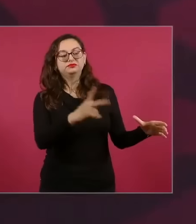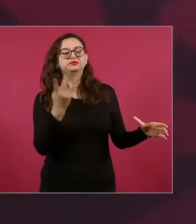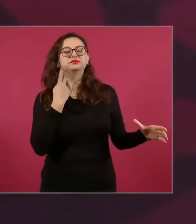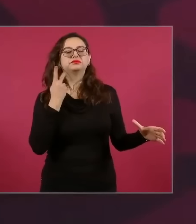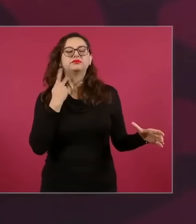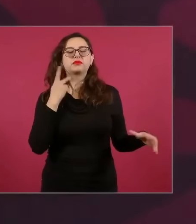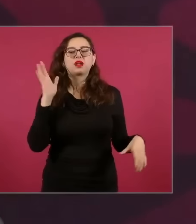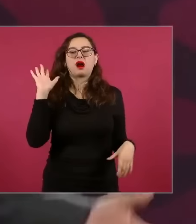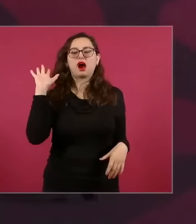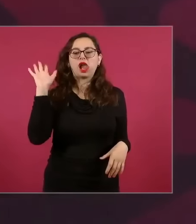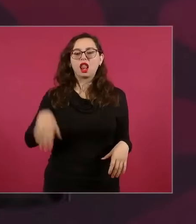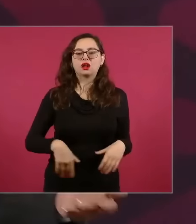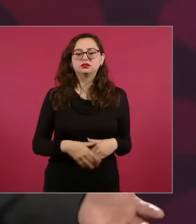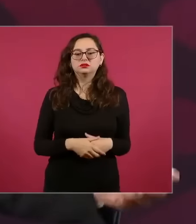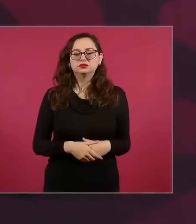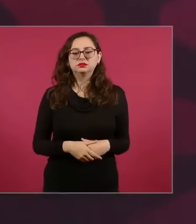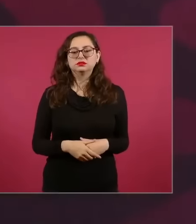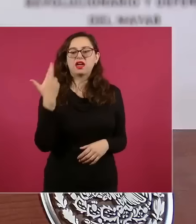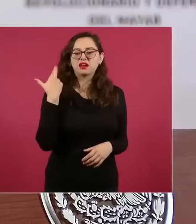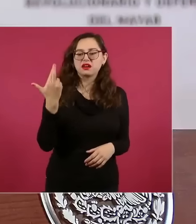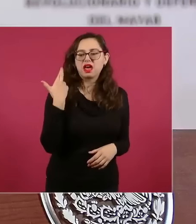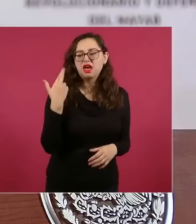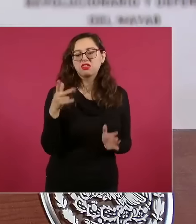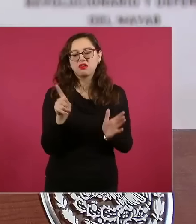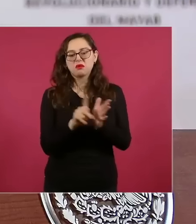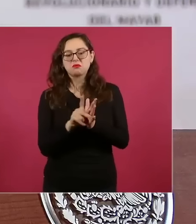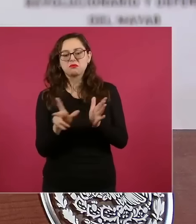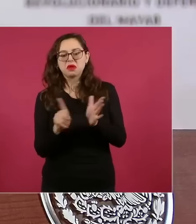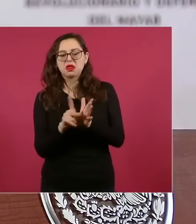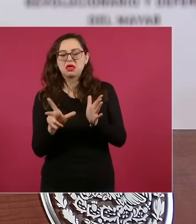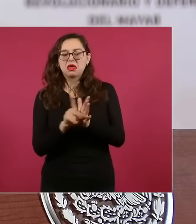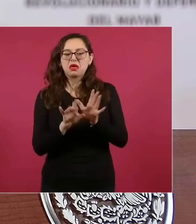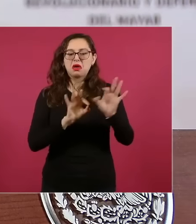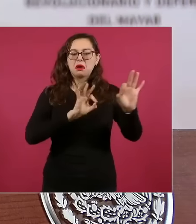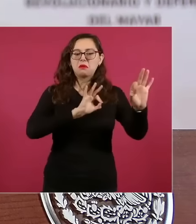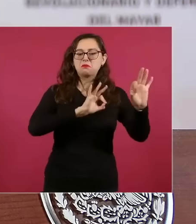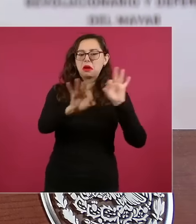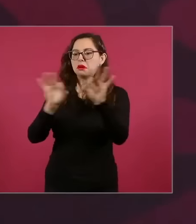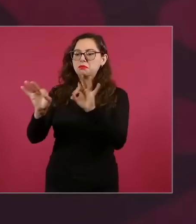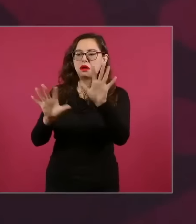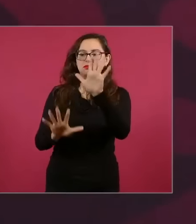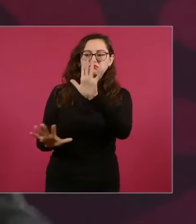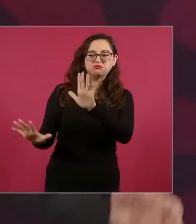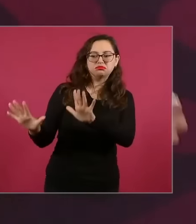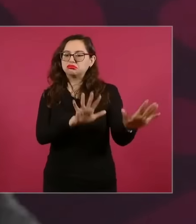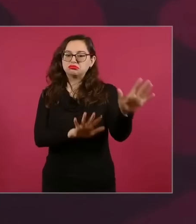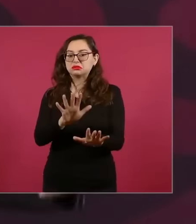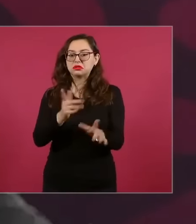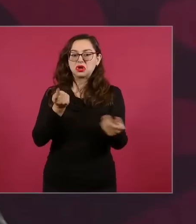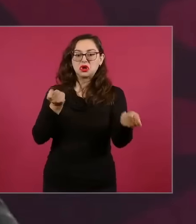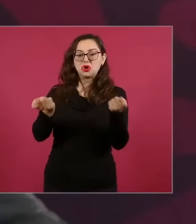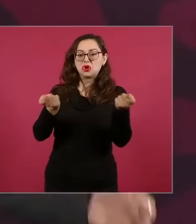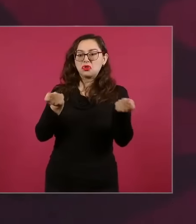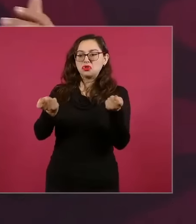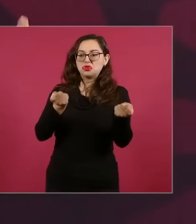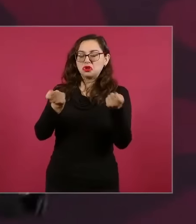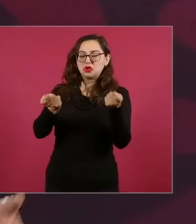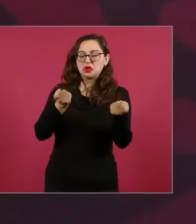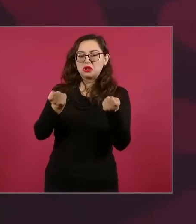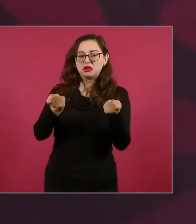pensaron que controlando los medios de información o manipulación iban a